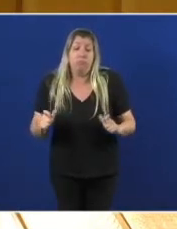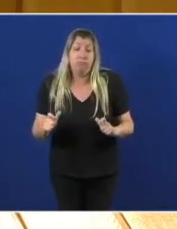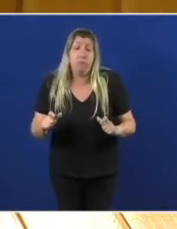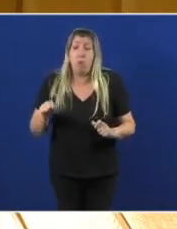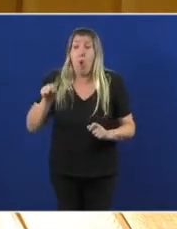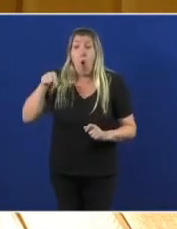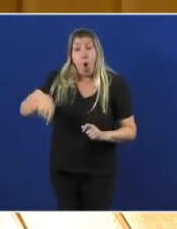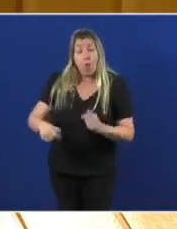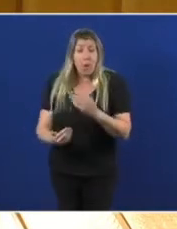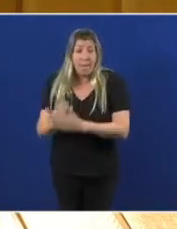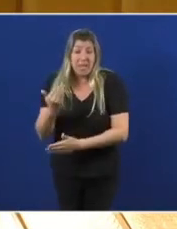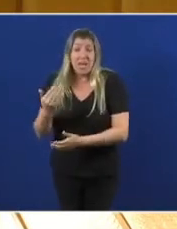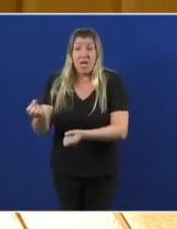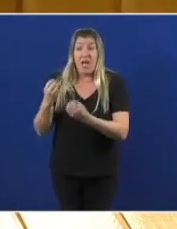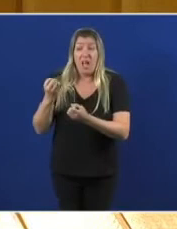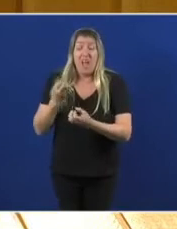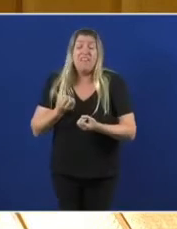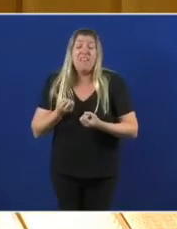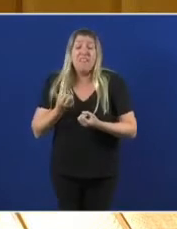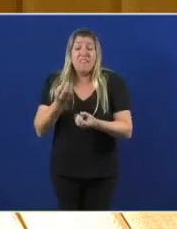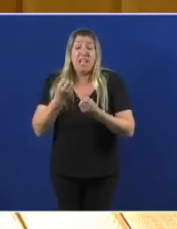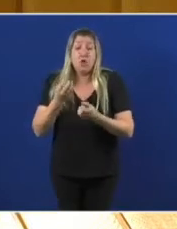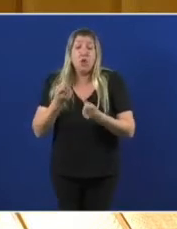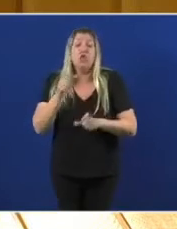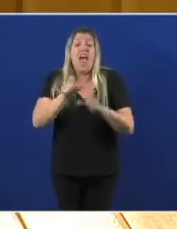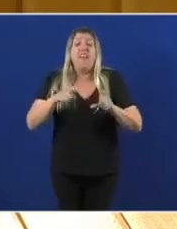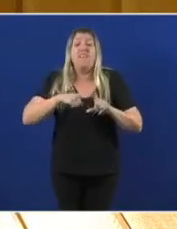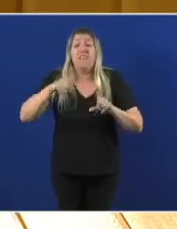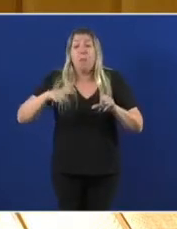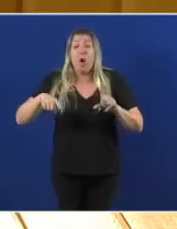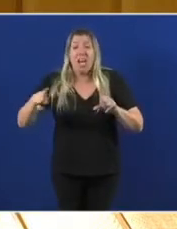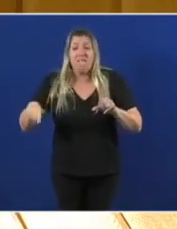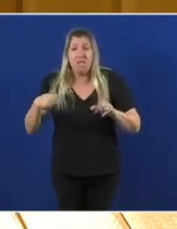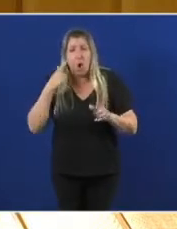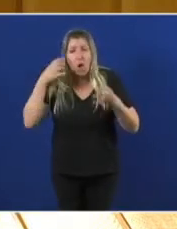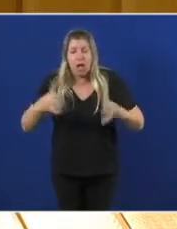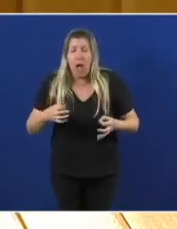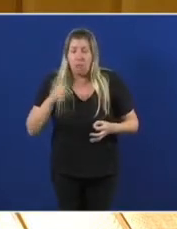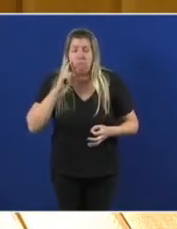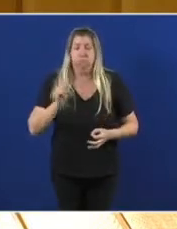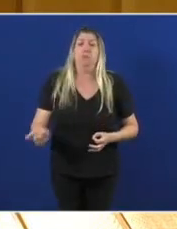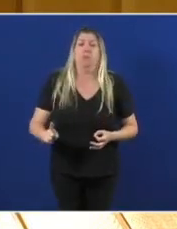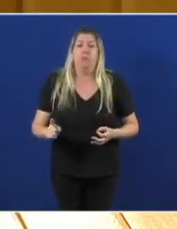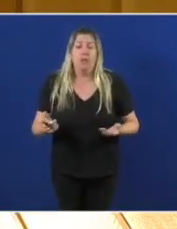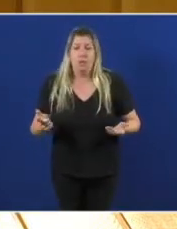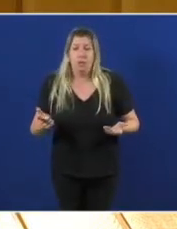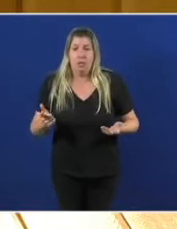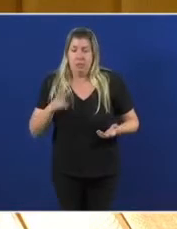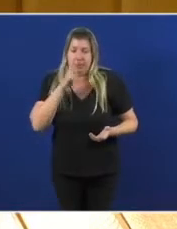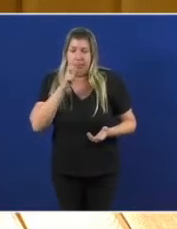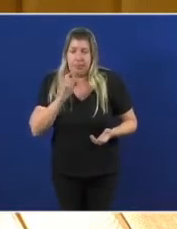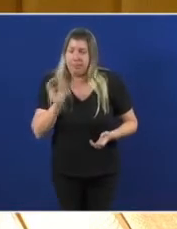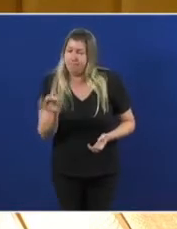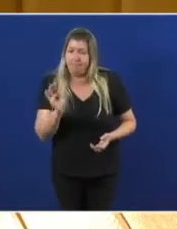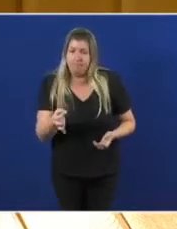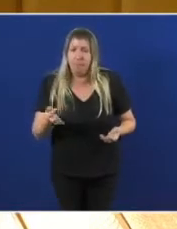demográficos que creo que recordar que cualificou como demoledores e eu estou de acordo e que son demoledores pero